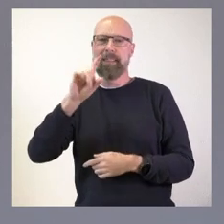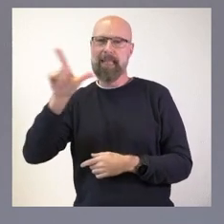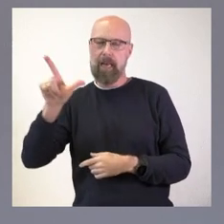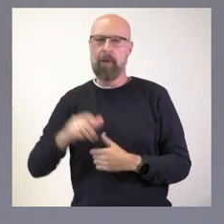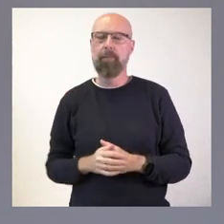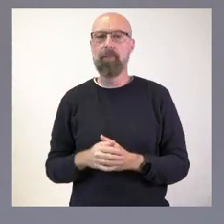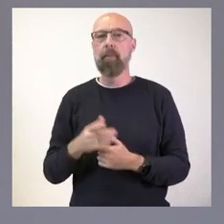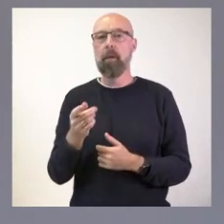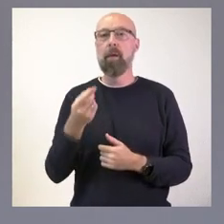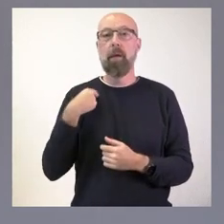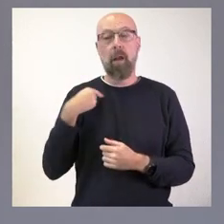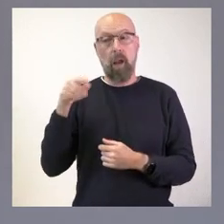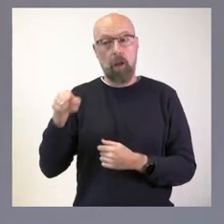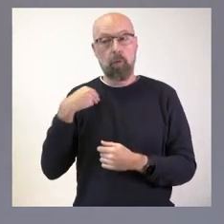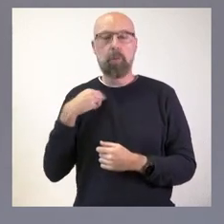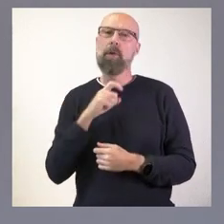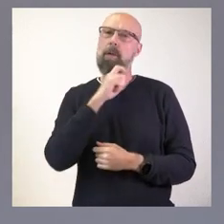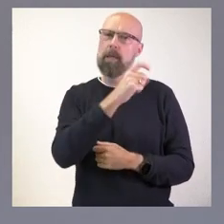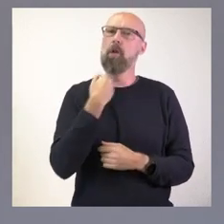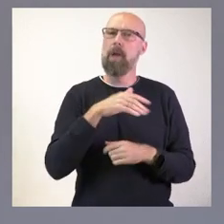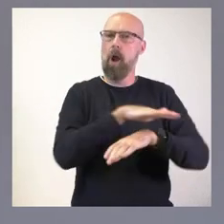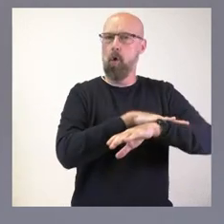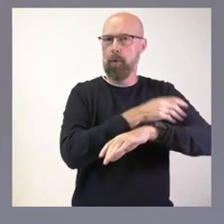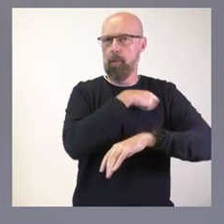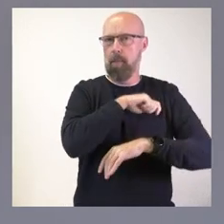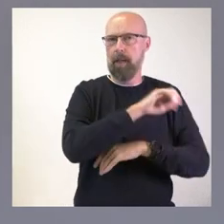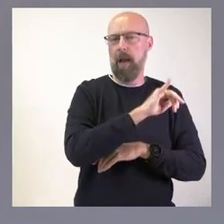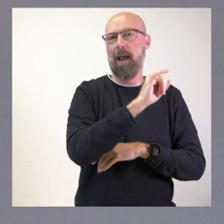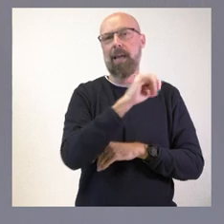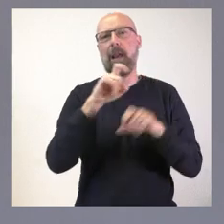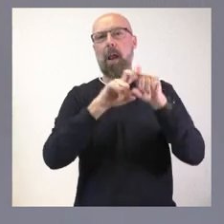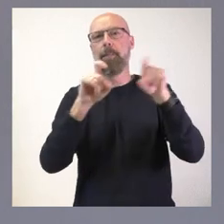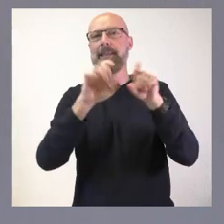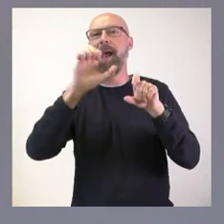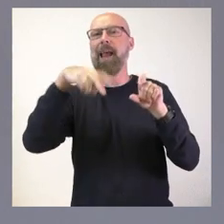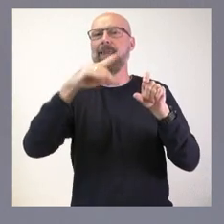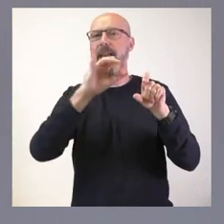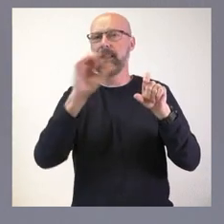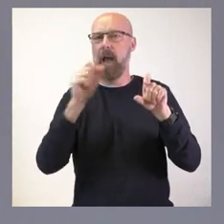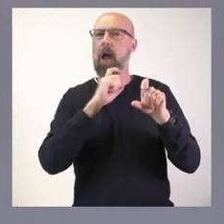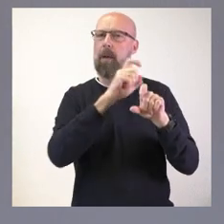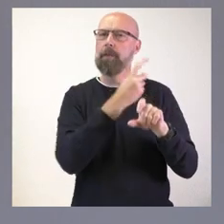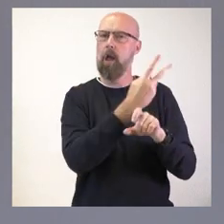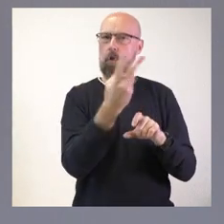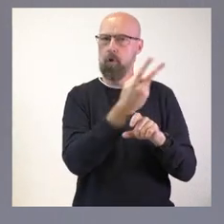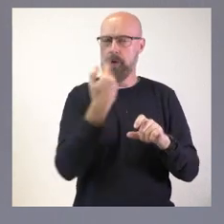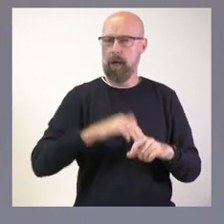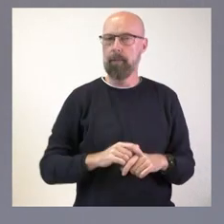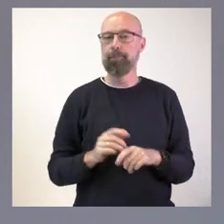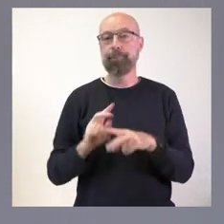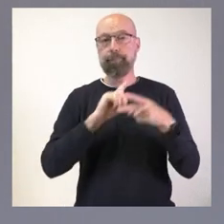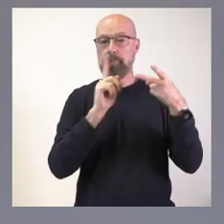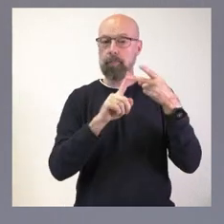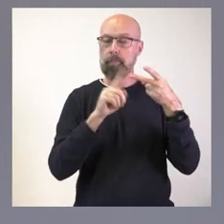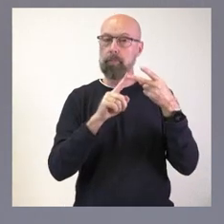cuenta tanto al Gobierno de España como a la empresa Endesa. En segundo lugar, en el Consejo de Gobierno hemos